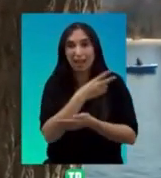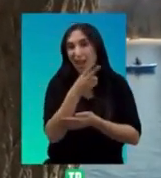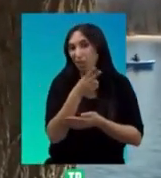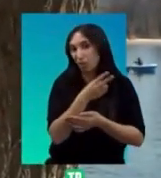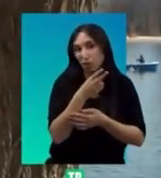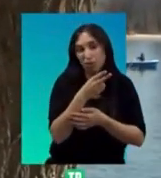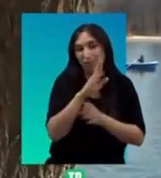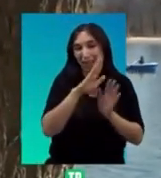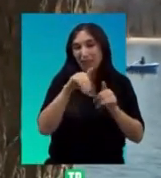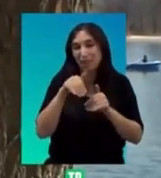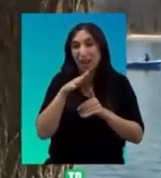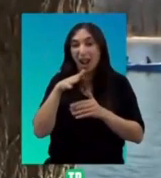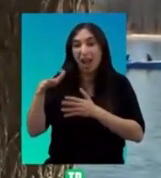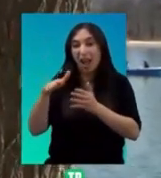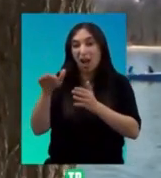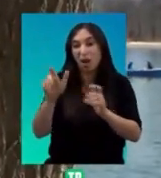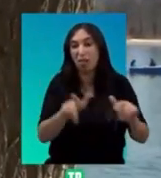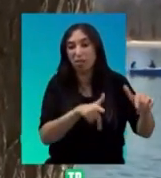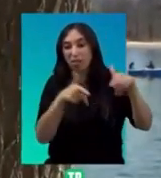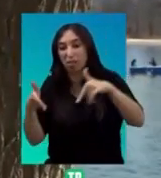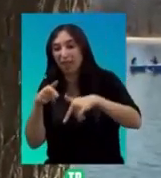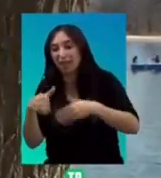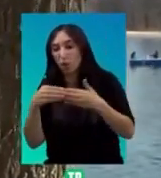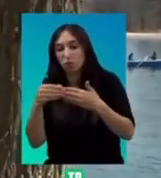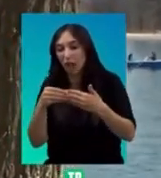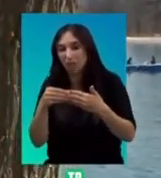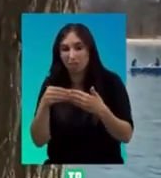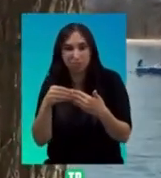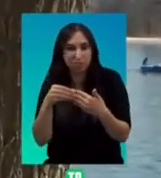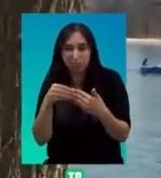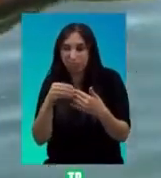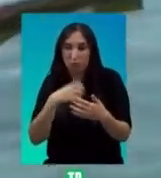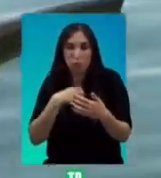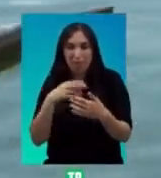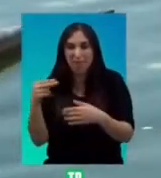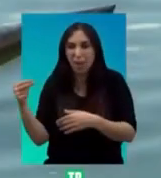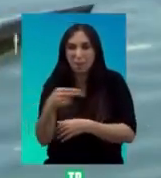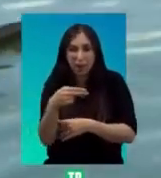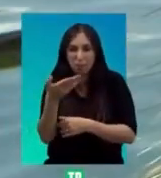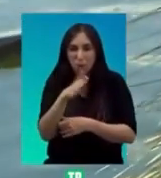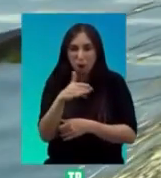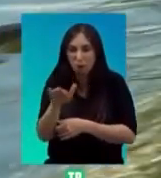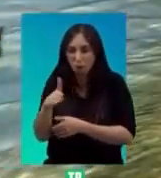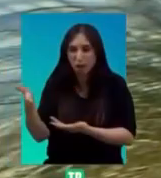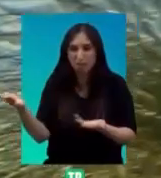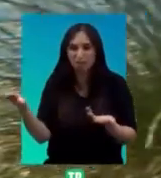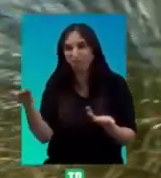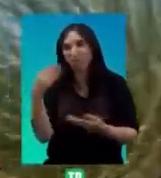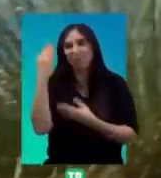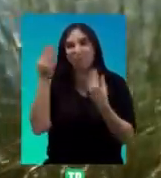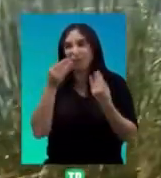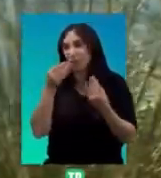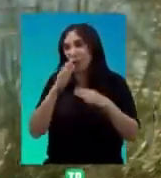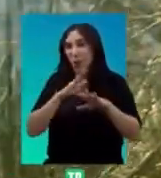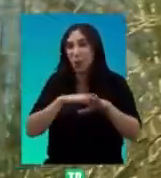convirtiendo en aguas... ...que no se pueden ni utilizar para nada, la pesca se está aburriendo... ...y yo pienso que estamos